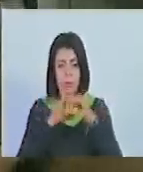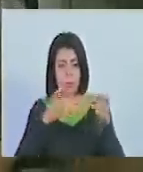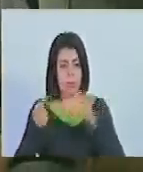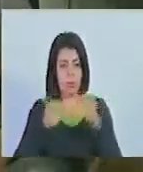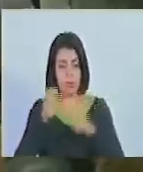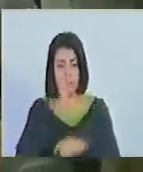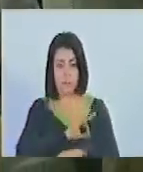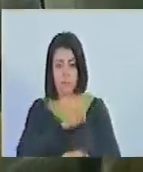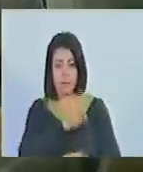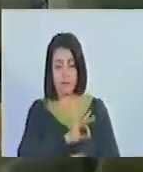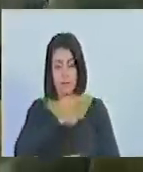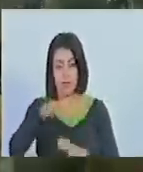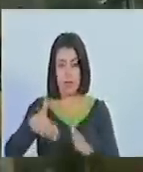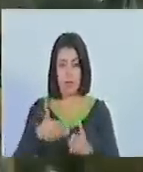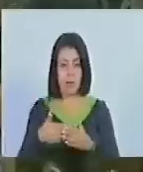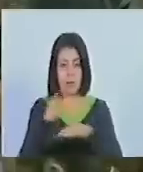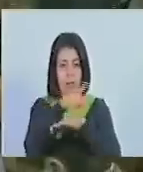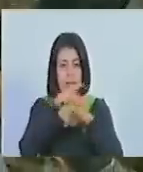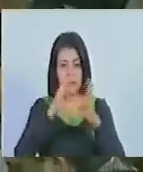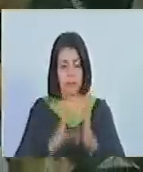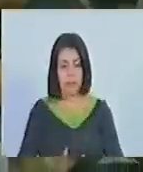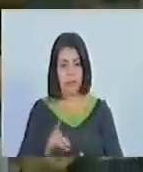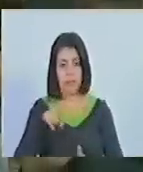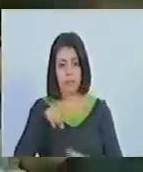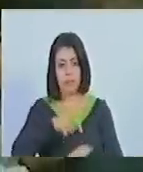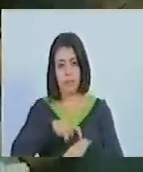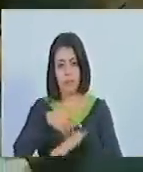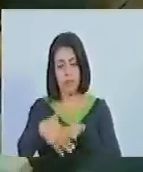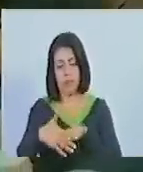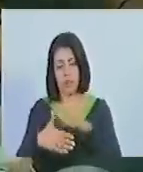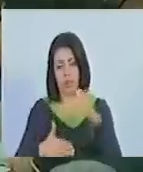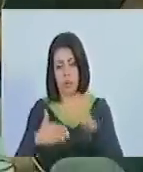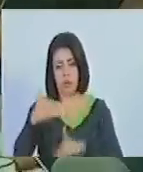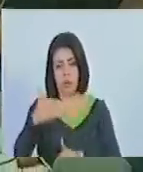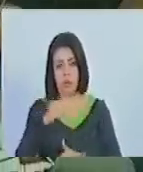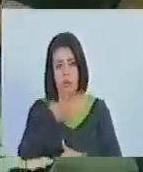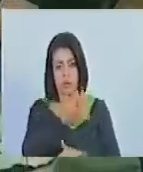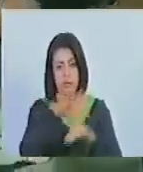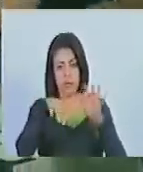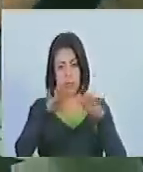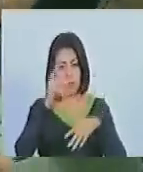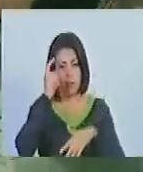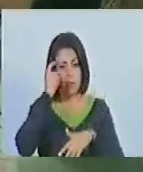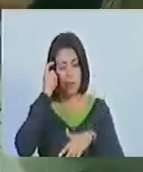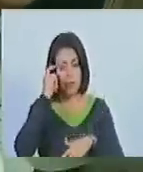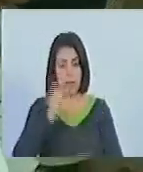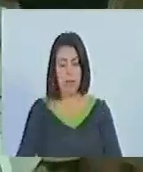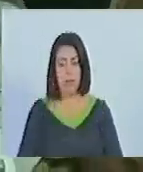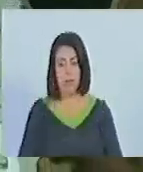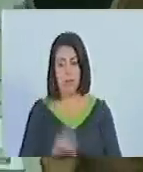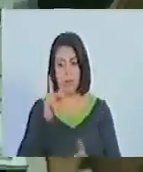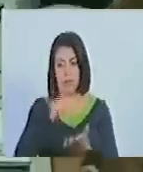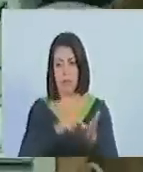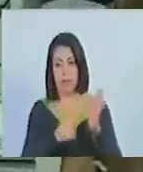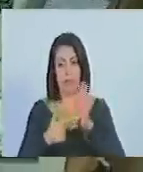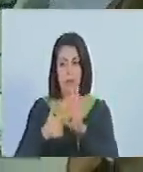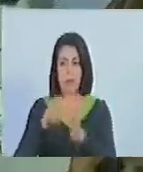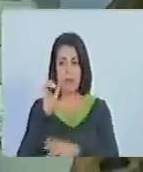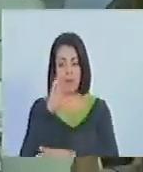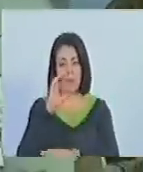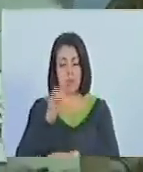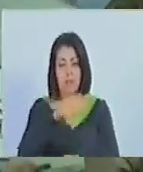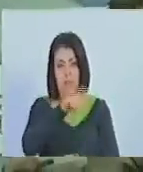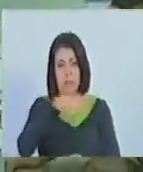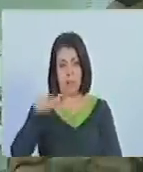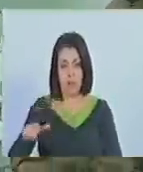Contraloría Social el colectivo de gobierno comunal en un lapso no mayor de 15 días continuos lo presentará ante la Asamblea